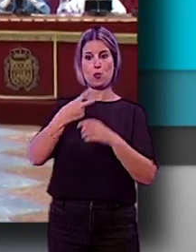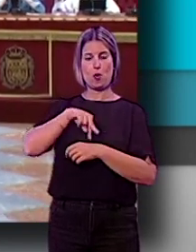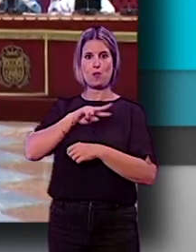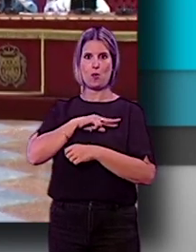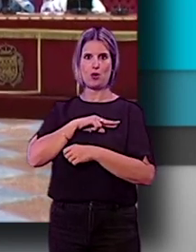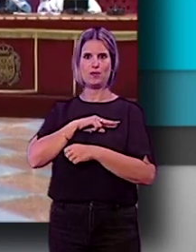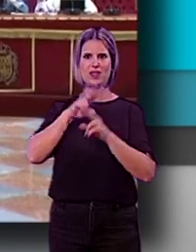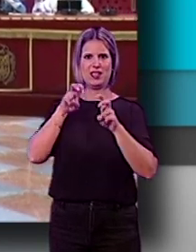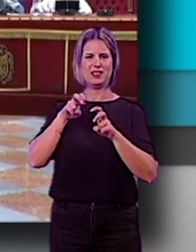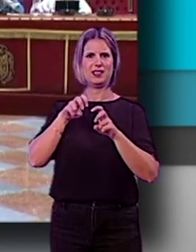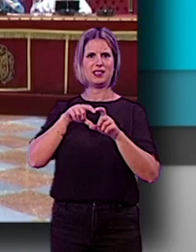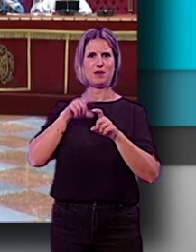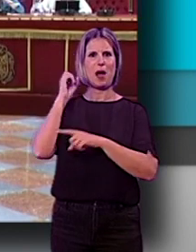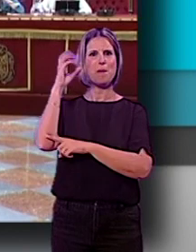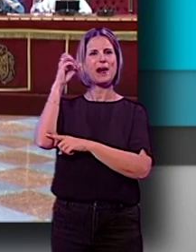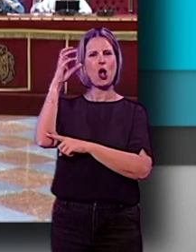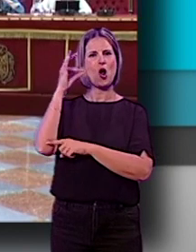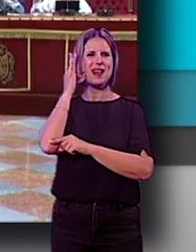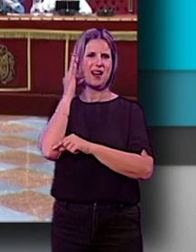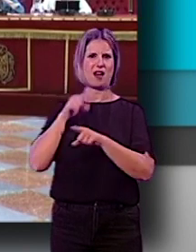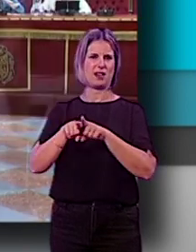Vox criticó la elección de la pregonera del evento.